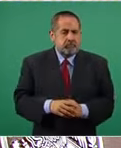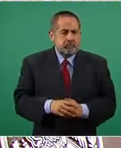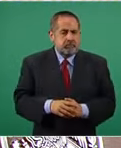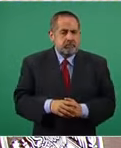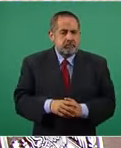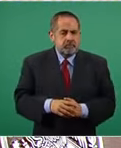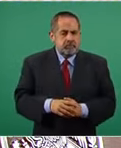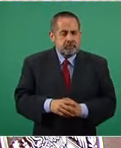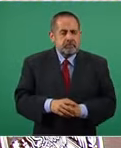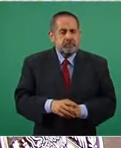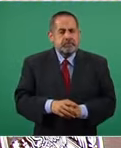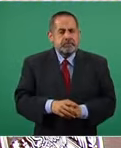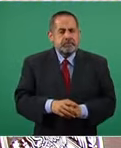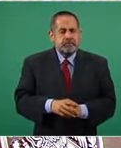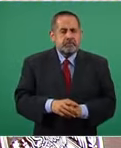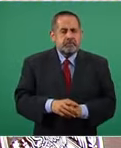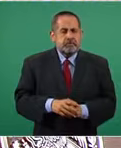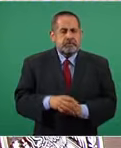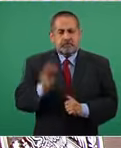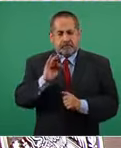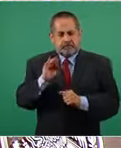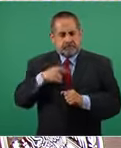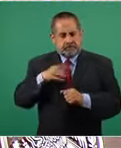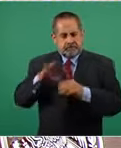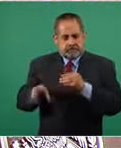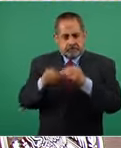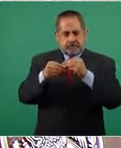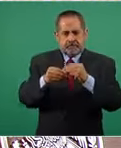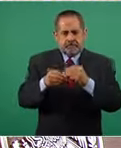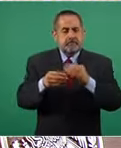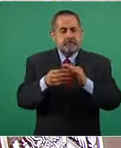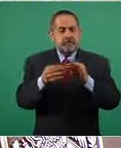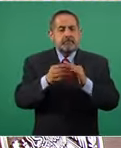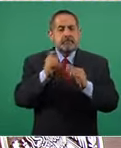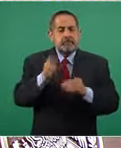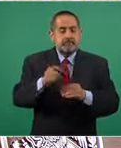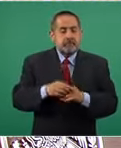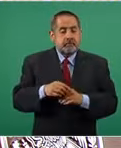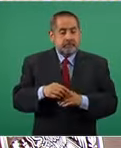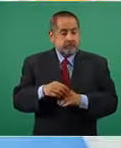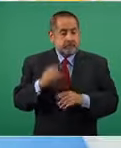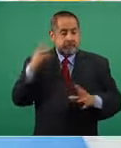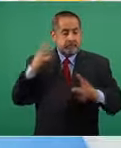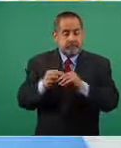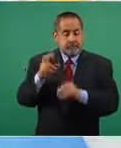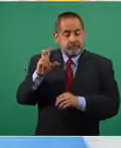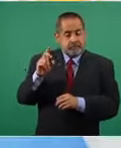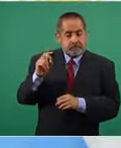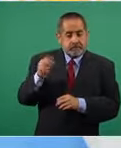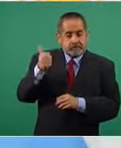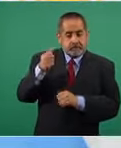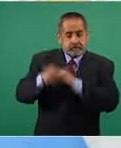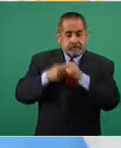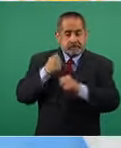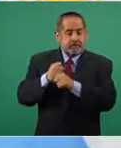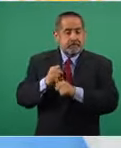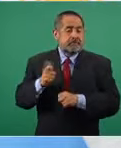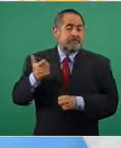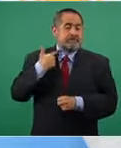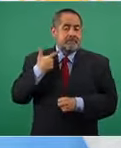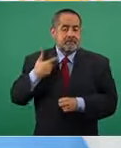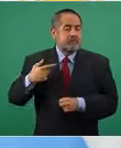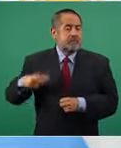le agrego de que durante 36 años de política neoliberal